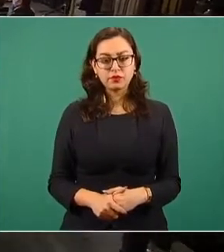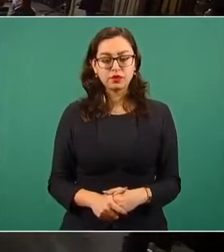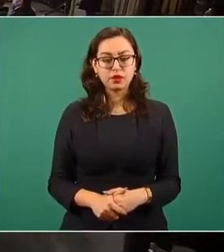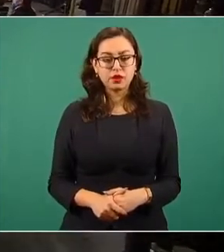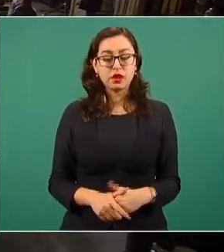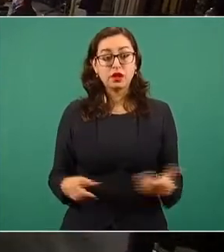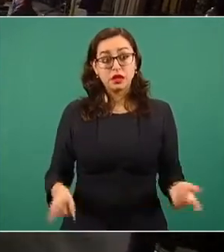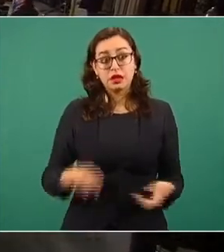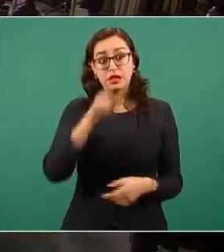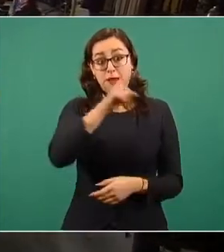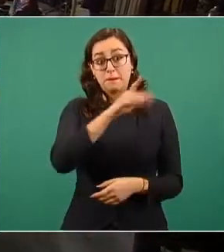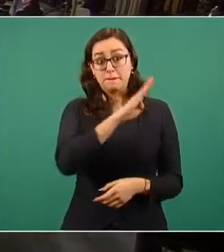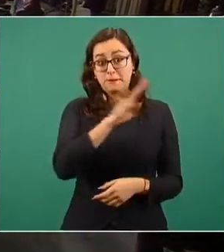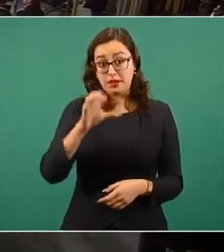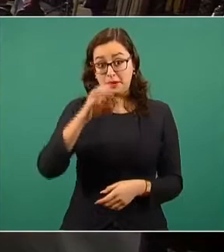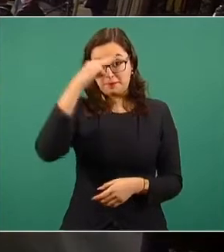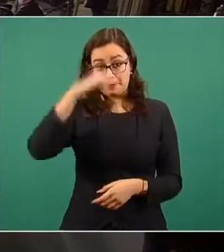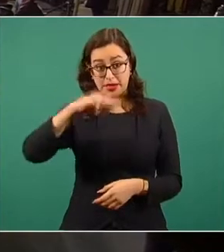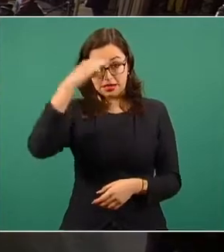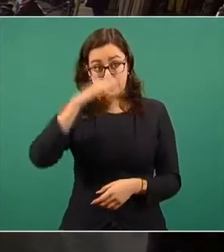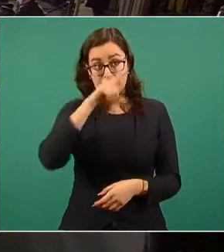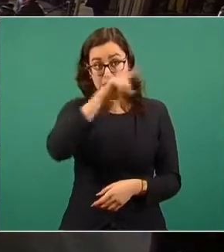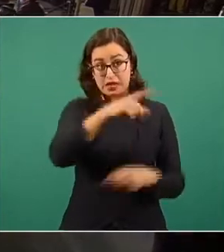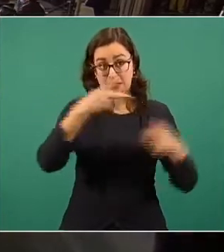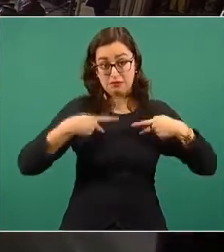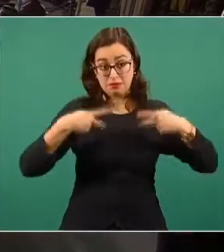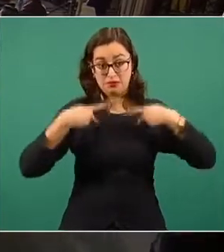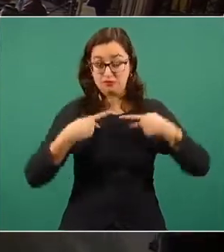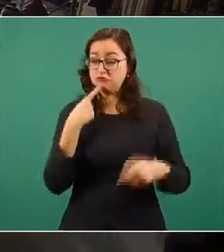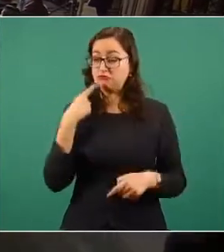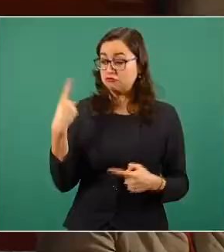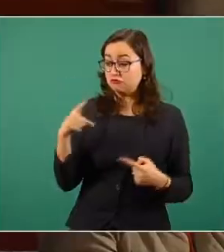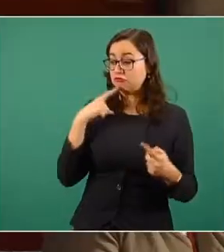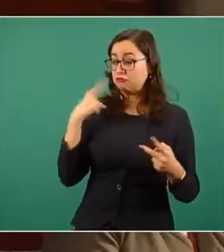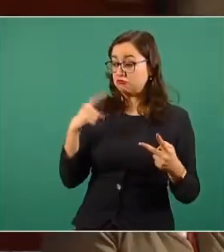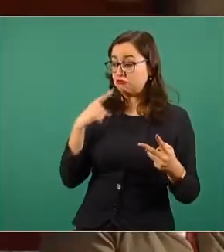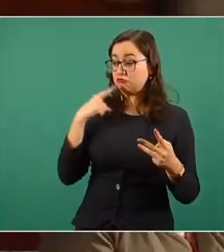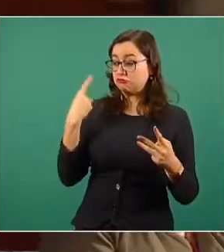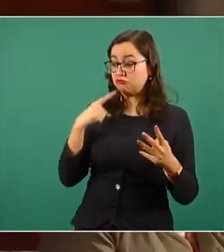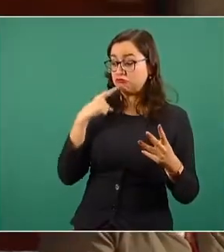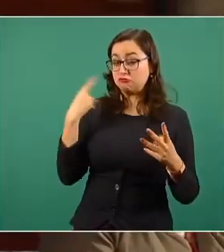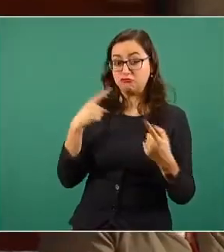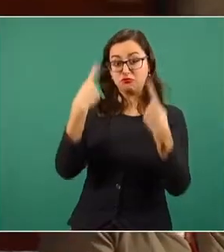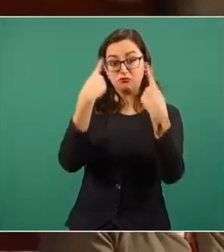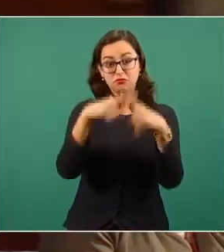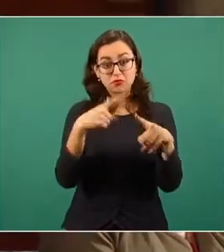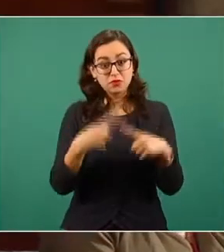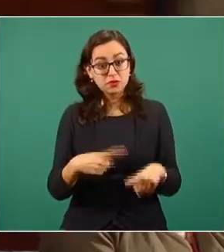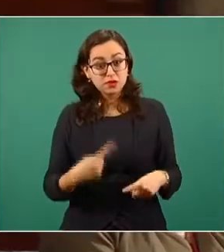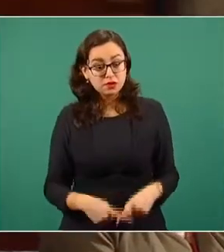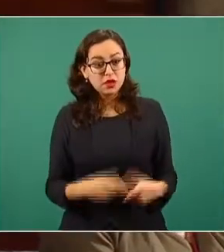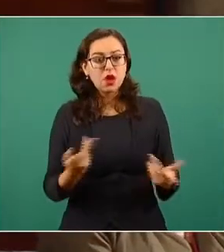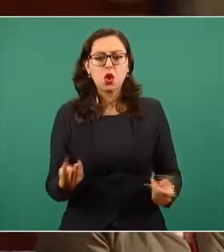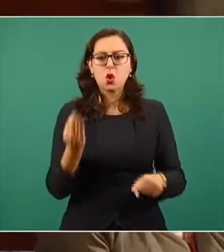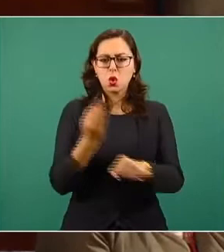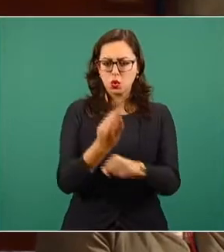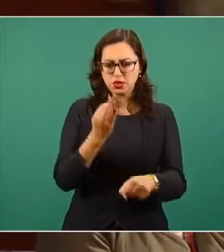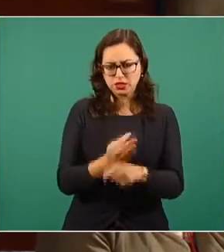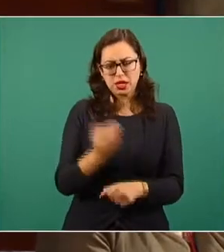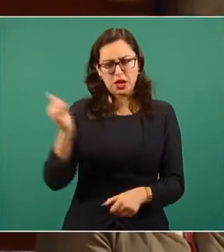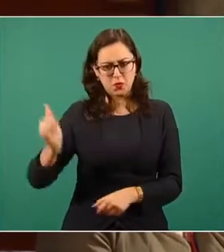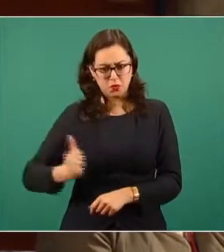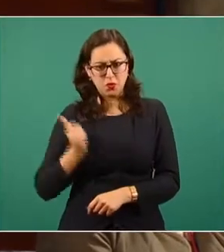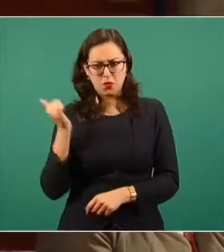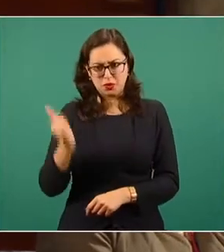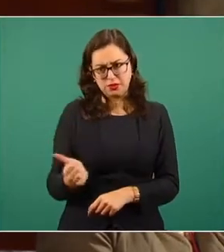de Mexicali y Baja California, ahorita aprovechando que es el pulso de la salud, quejándose por la contaminación excesiva que se vive